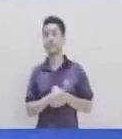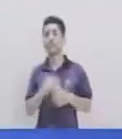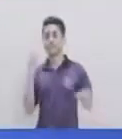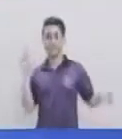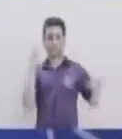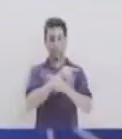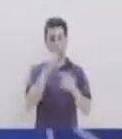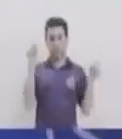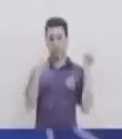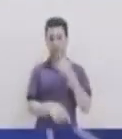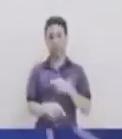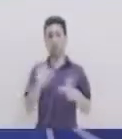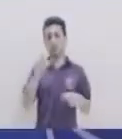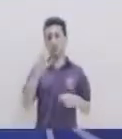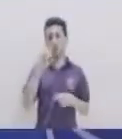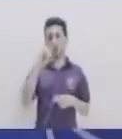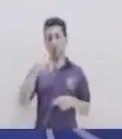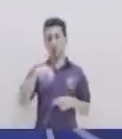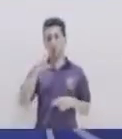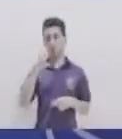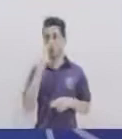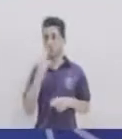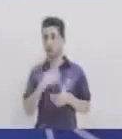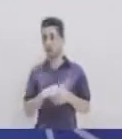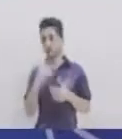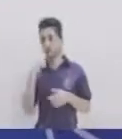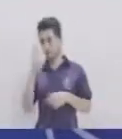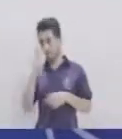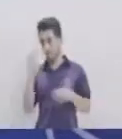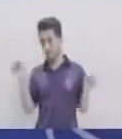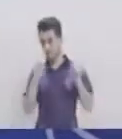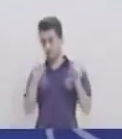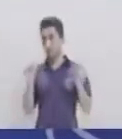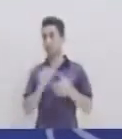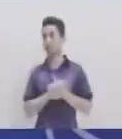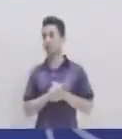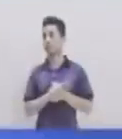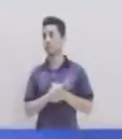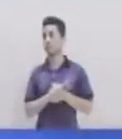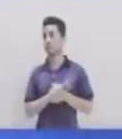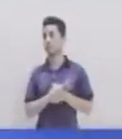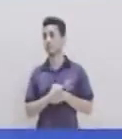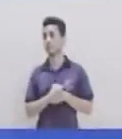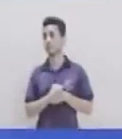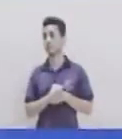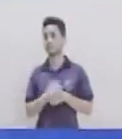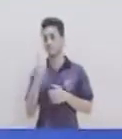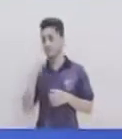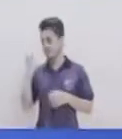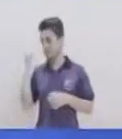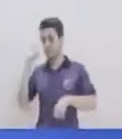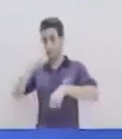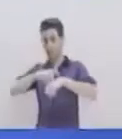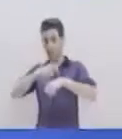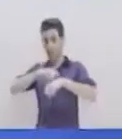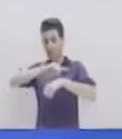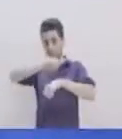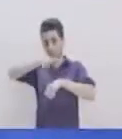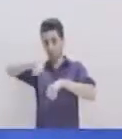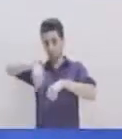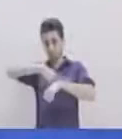Pero cruzado Son cuatro ejercicios Y para eso Vamos a utilizar Un timer Entonces Coloco mi timer